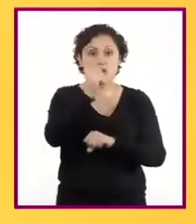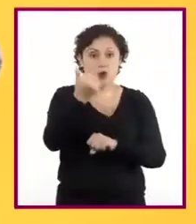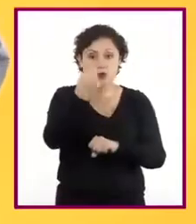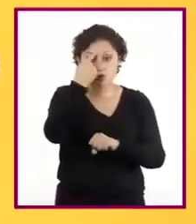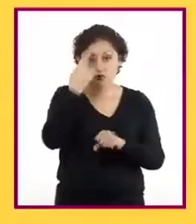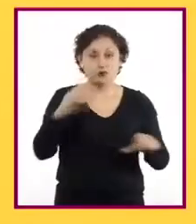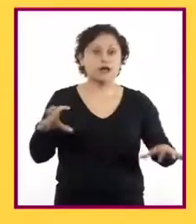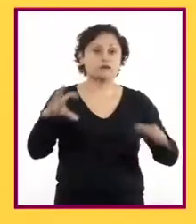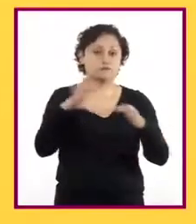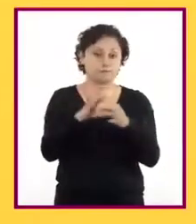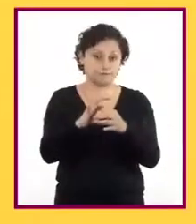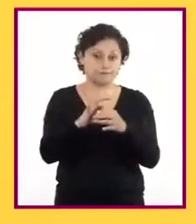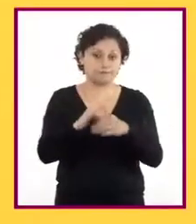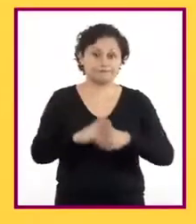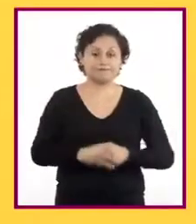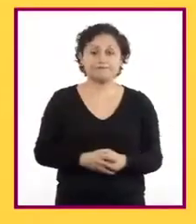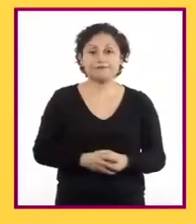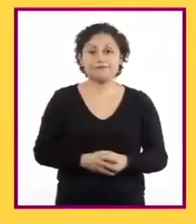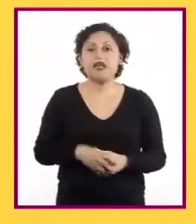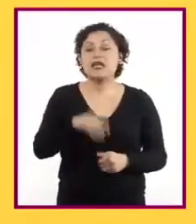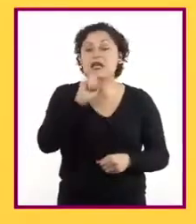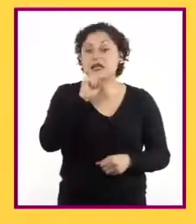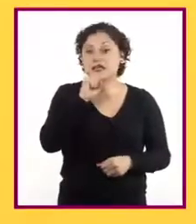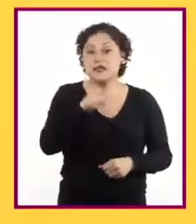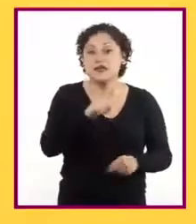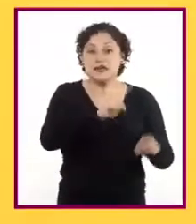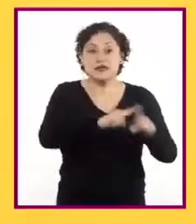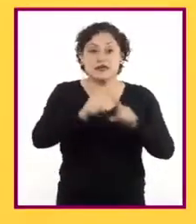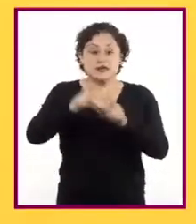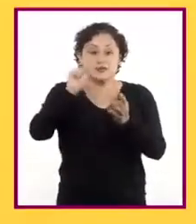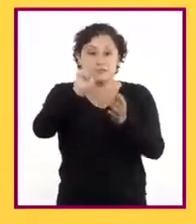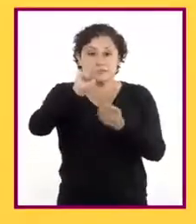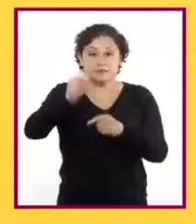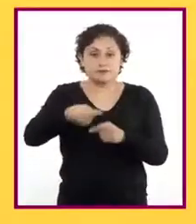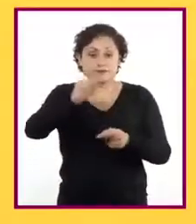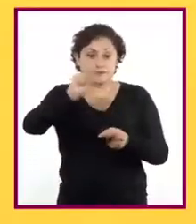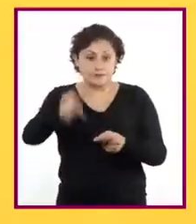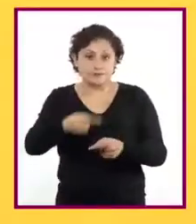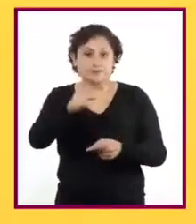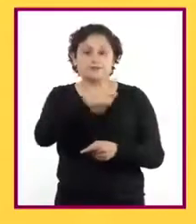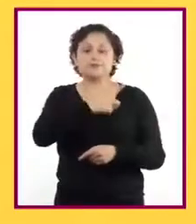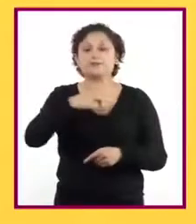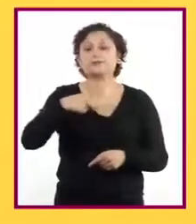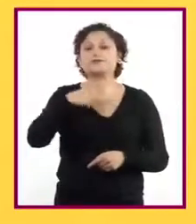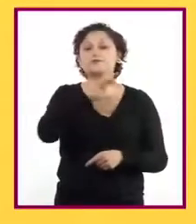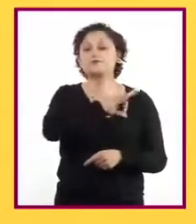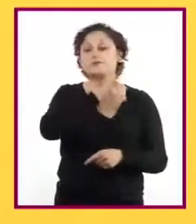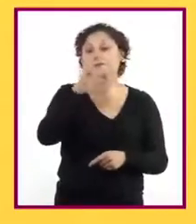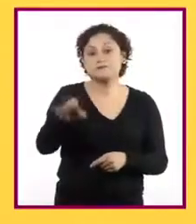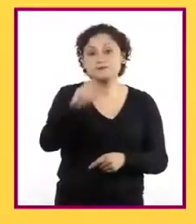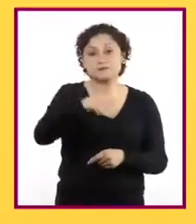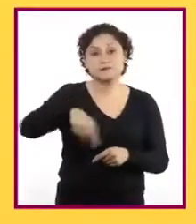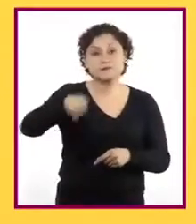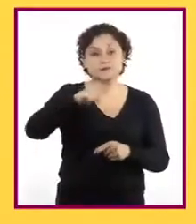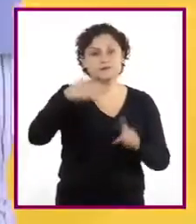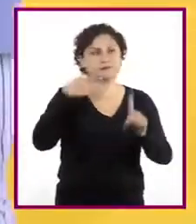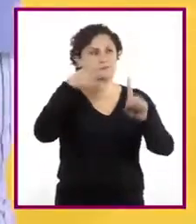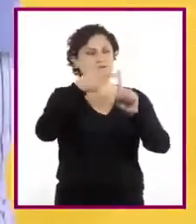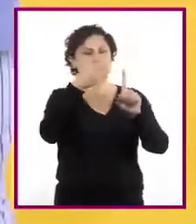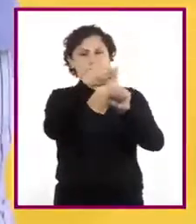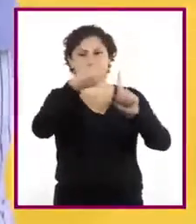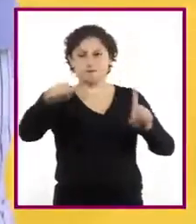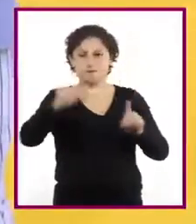integrarlas. Además, hay signos que les permiten dar ciertos matices al sentido de una oración.